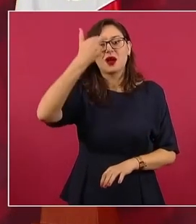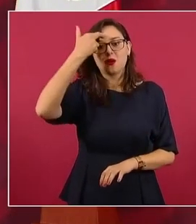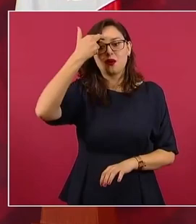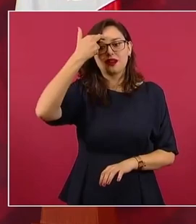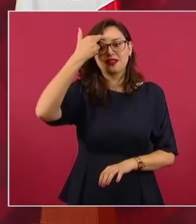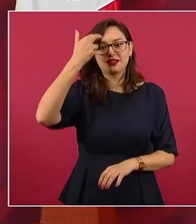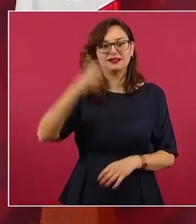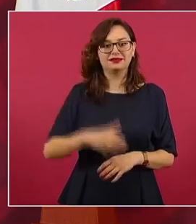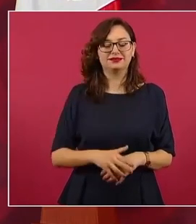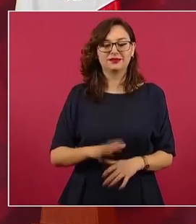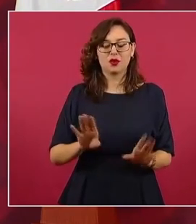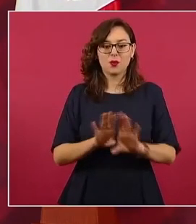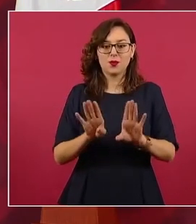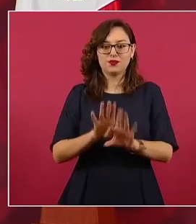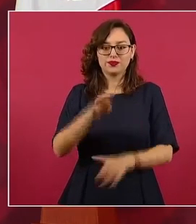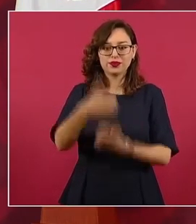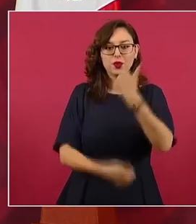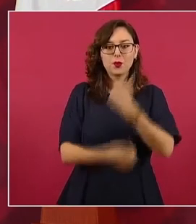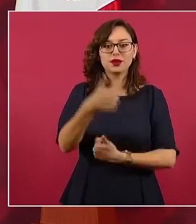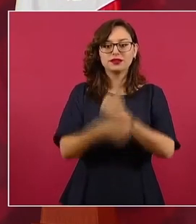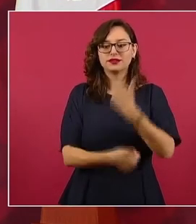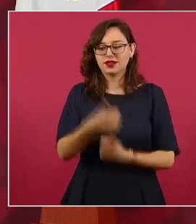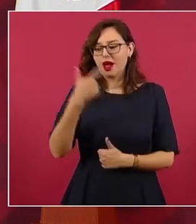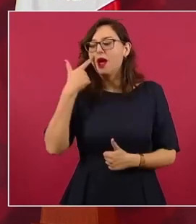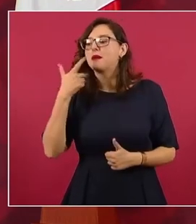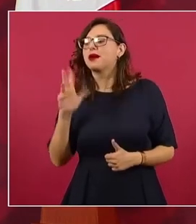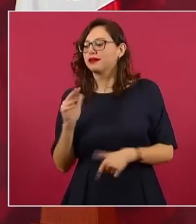competencias. a ver,